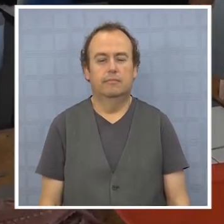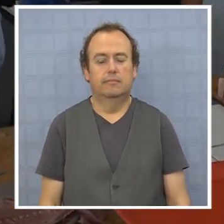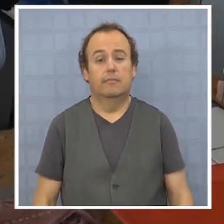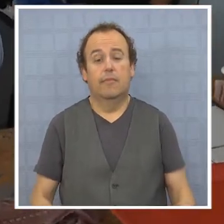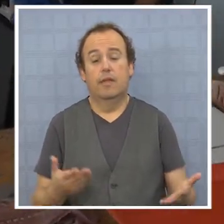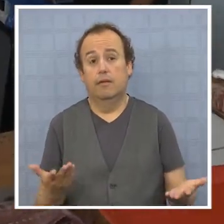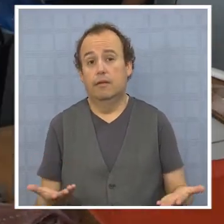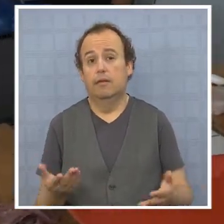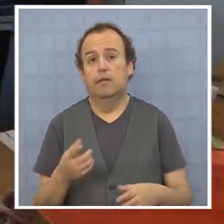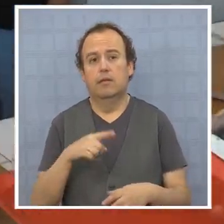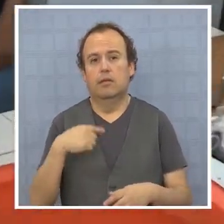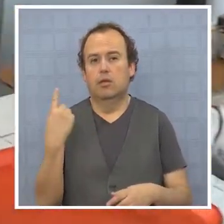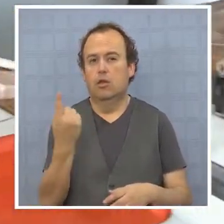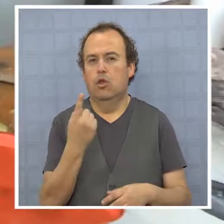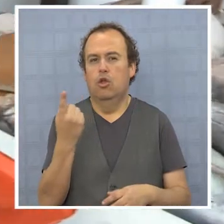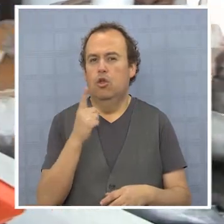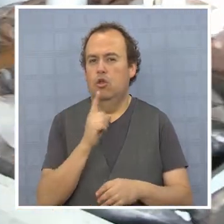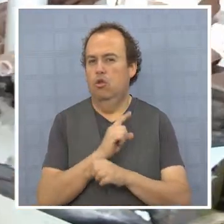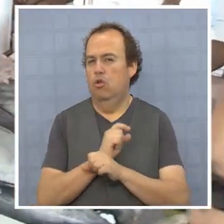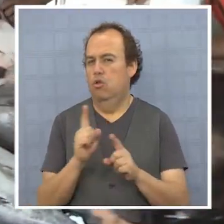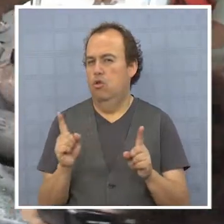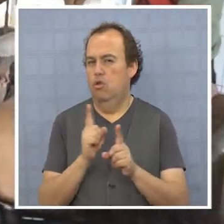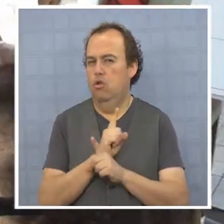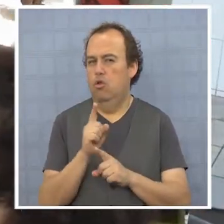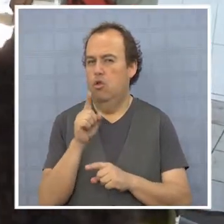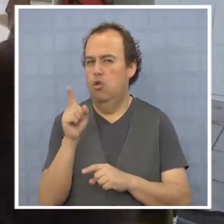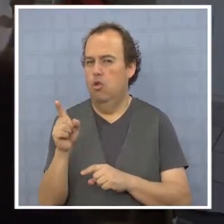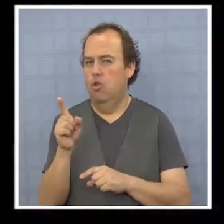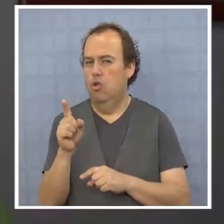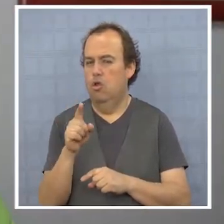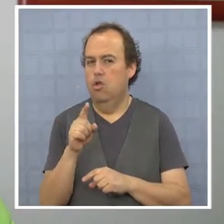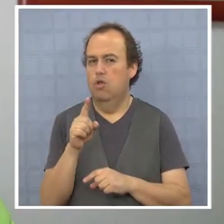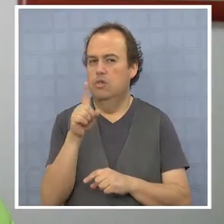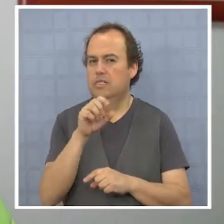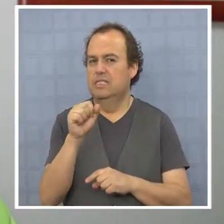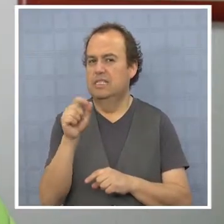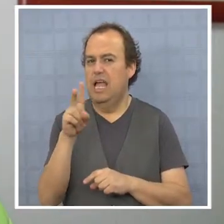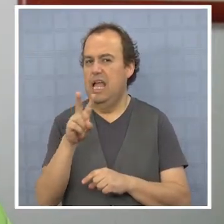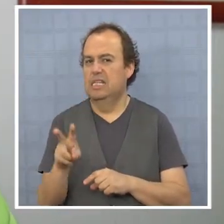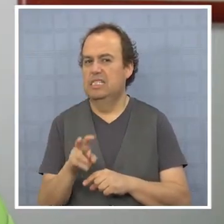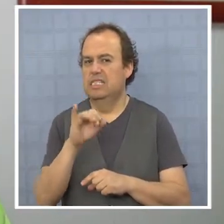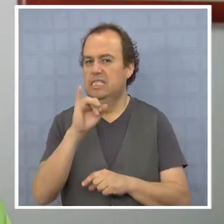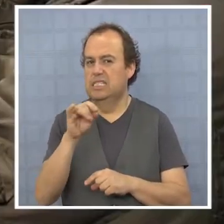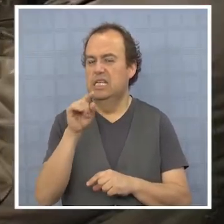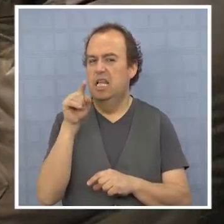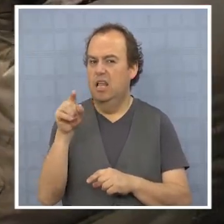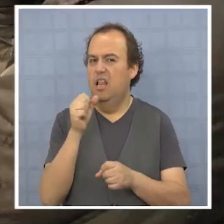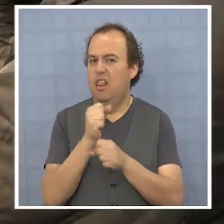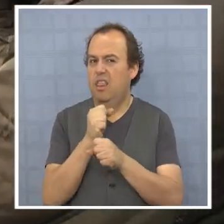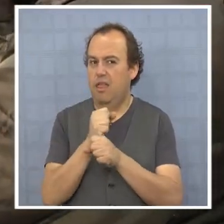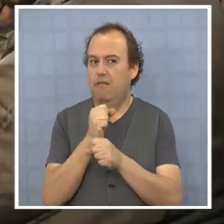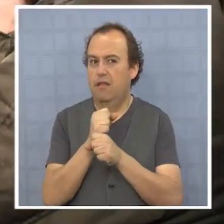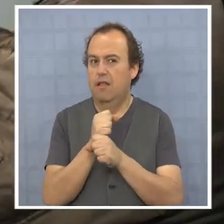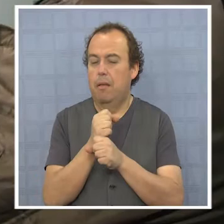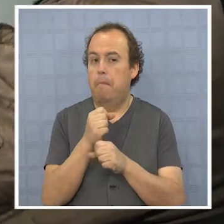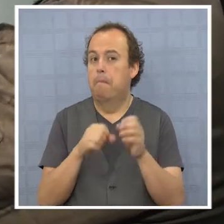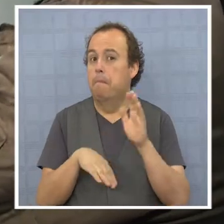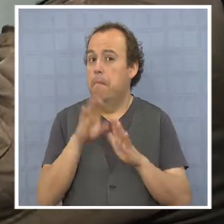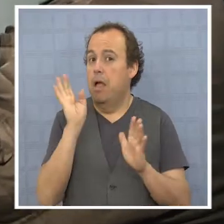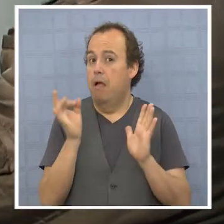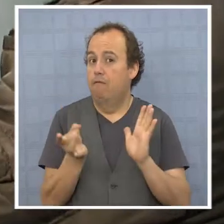Sin embargo, no todos creen que la parlamentaria Marta Isasi esté trabajando por el bien de los más